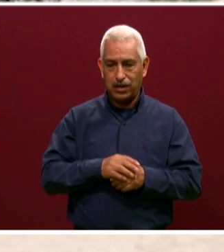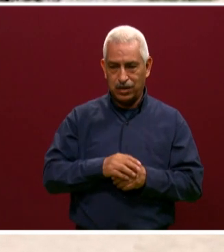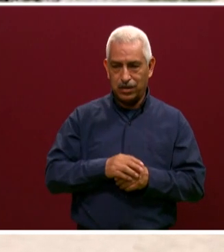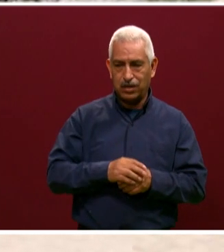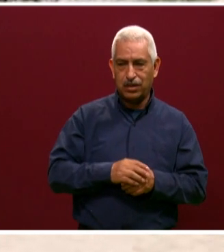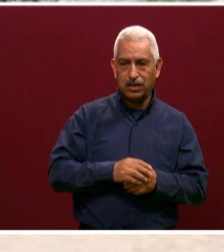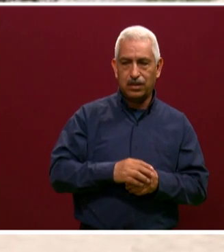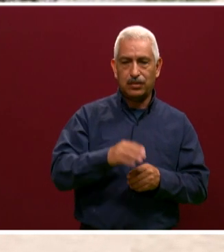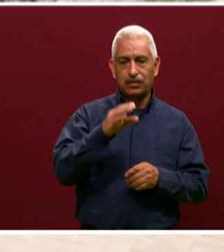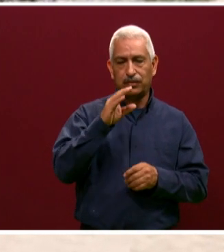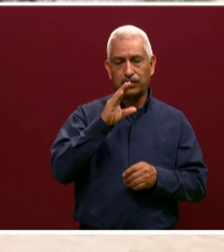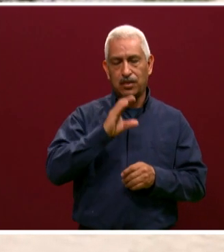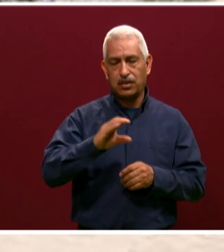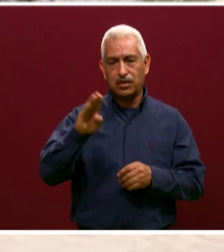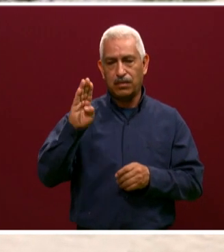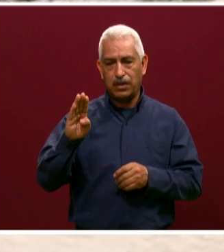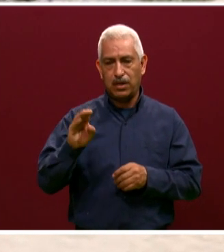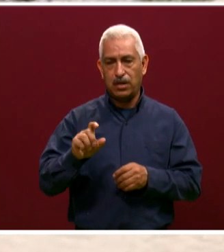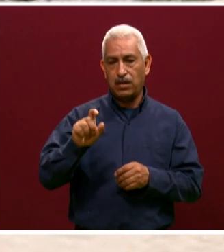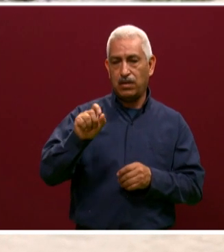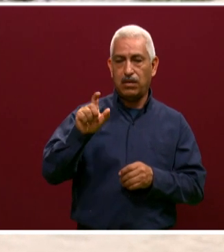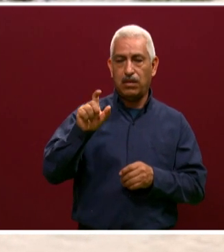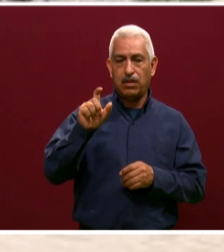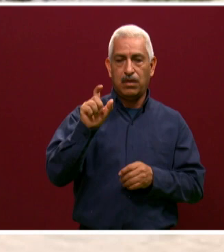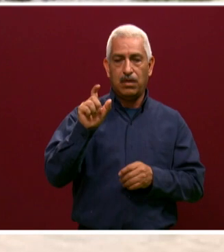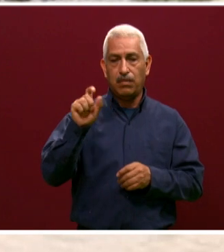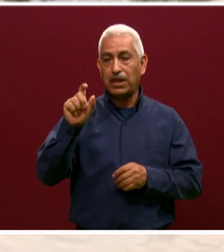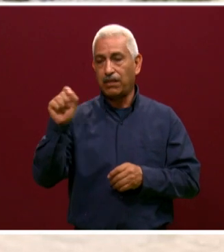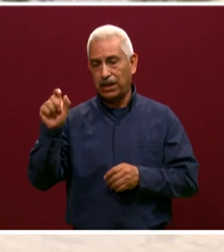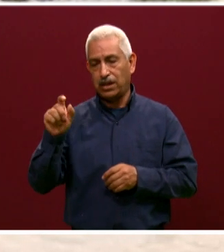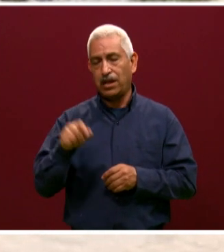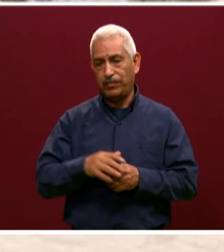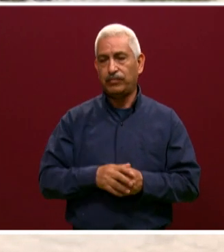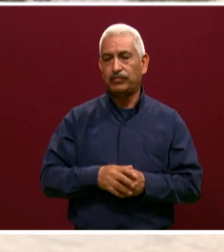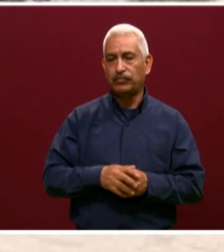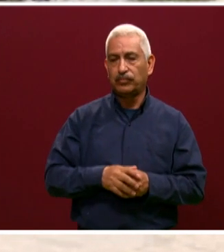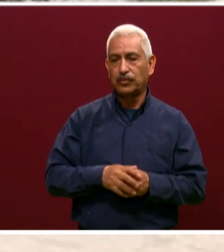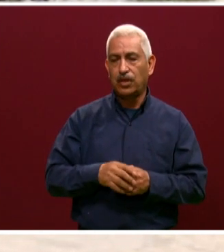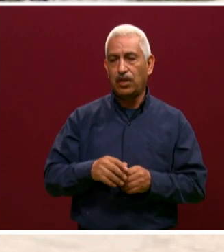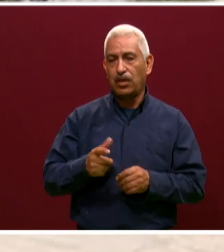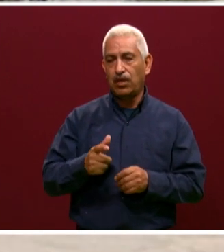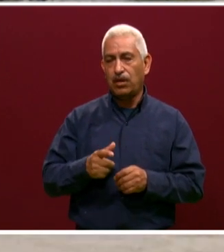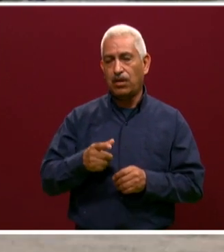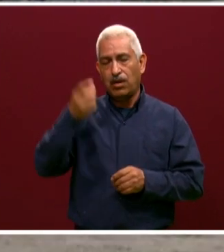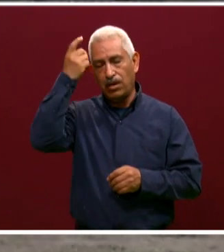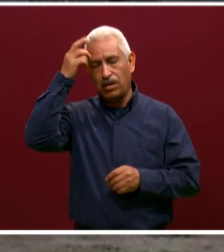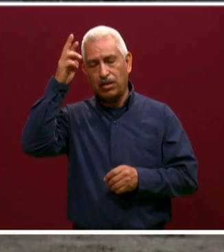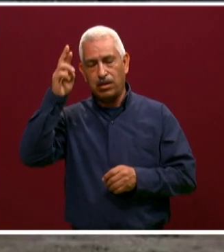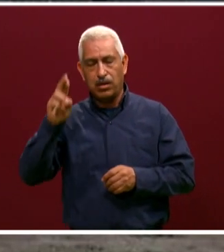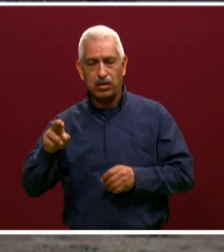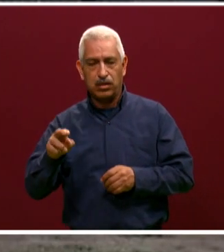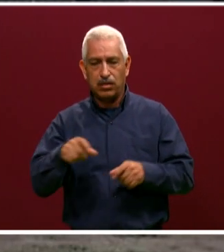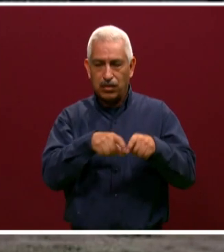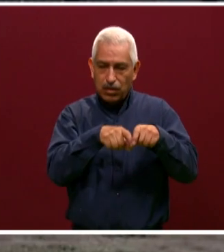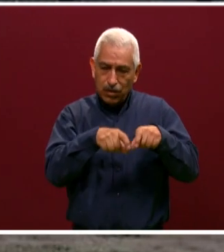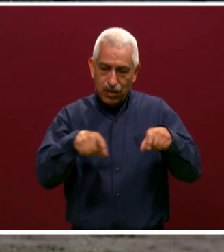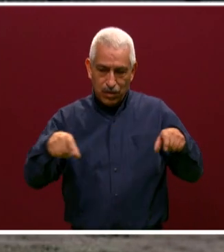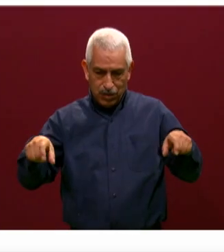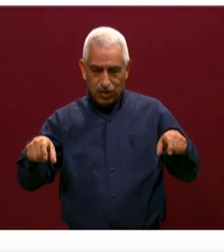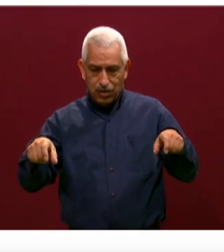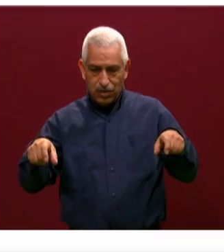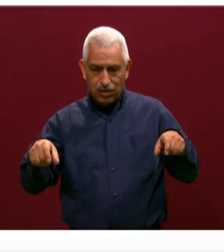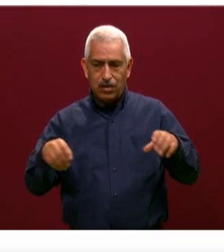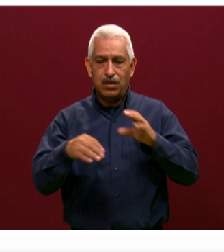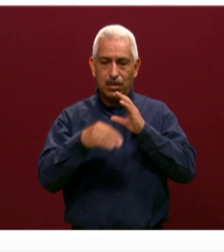COBAEP, COBAEP 2020. Y tenemos también, bueno, la dirección, la página que ya habíamos dado,